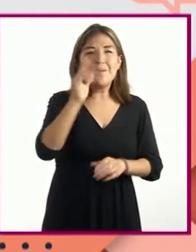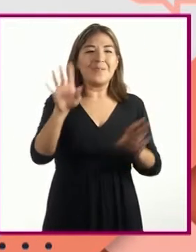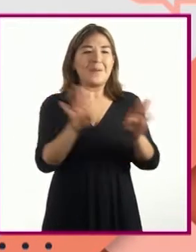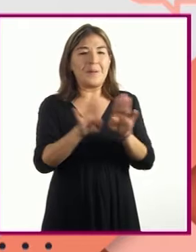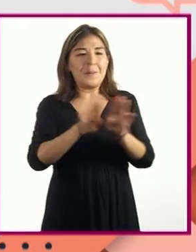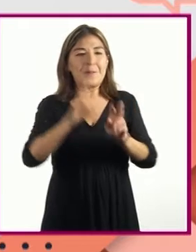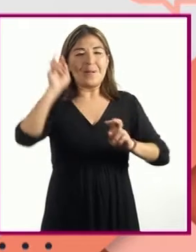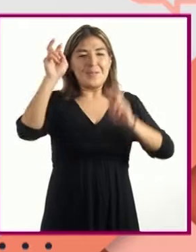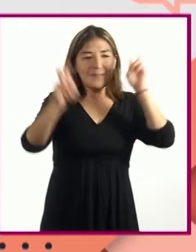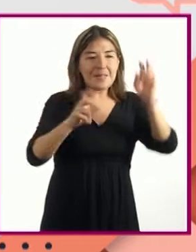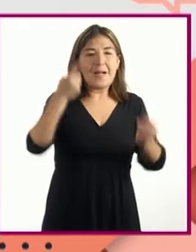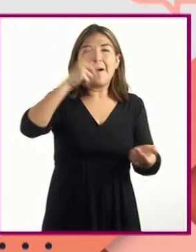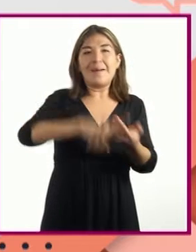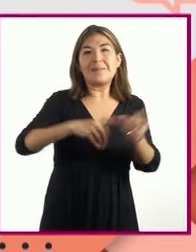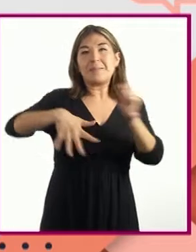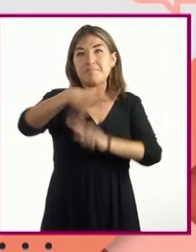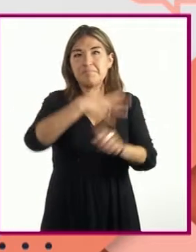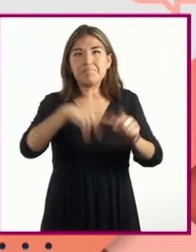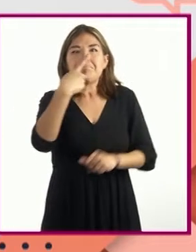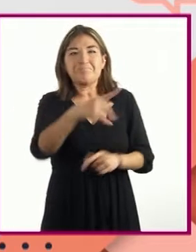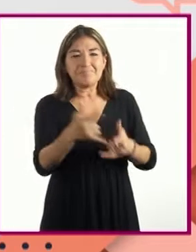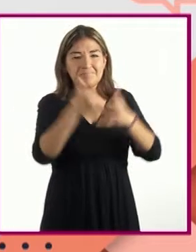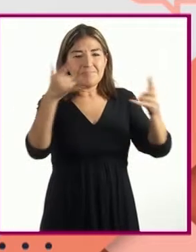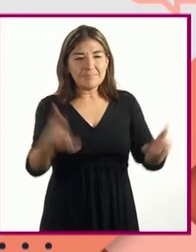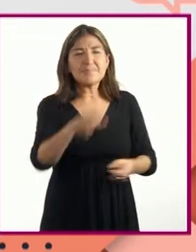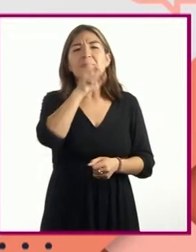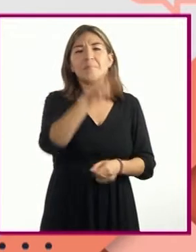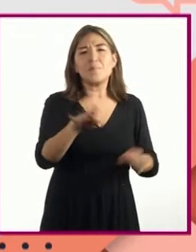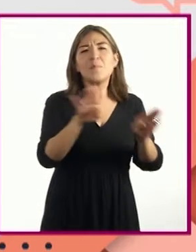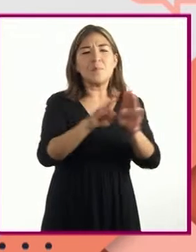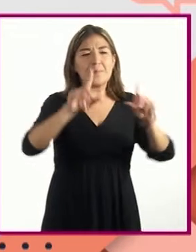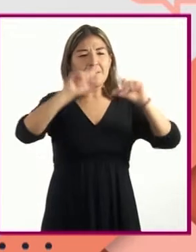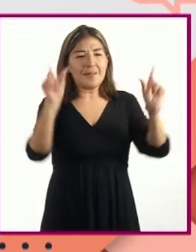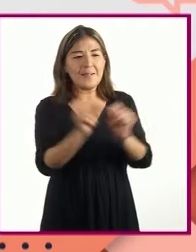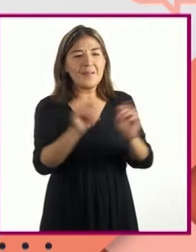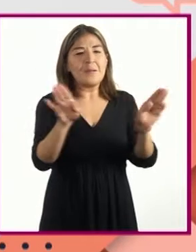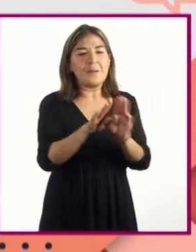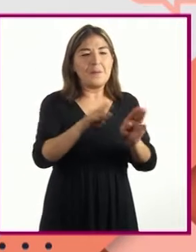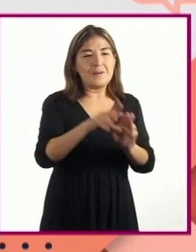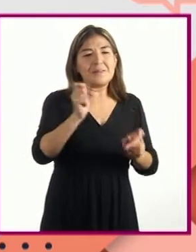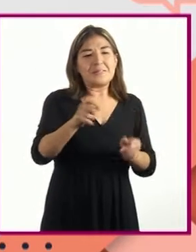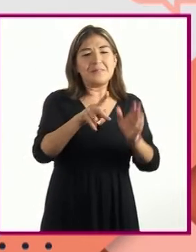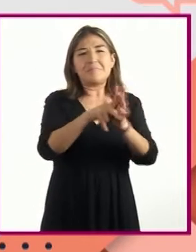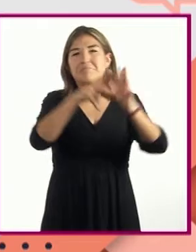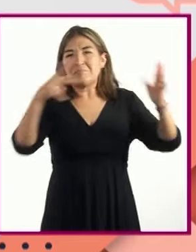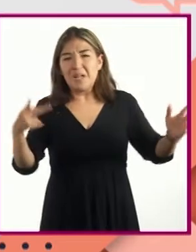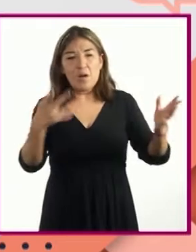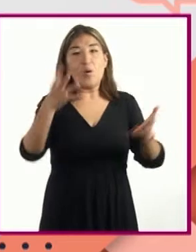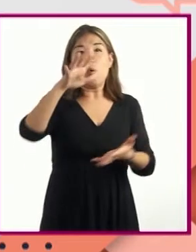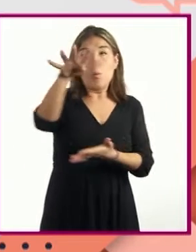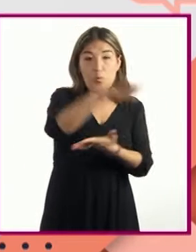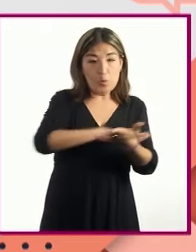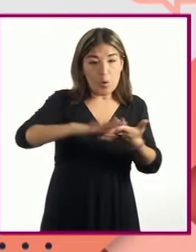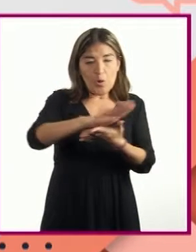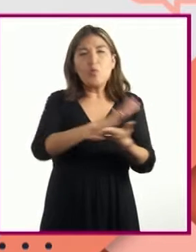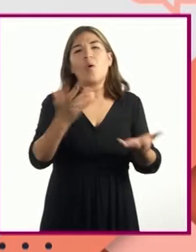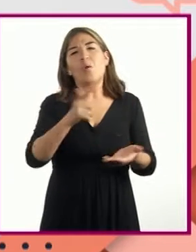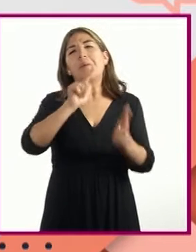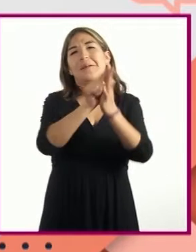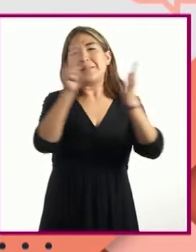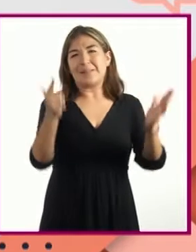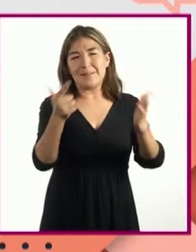aventuras, con texto o sin él. Puede ser una simple tira en la prensa, una página completa o un libro.